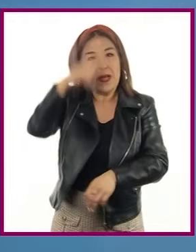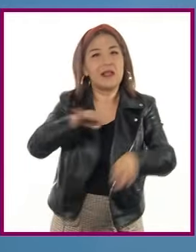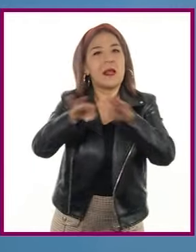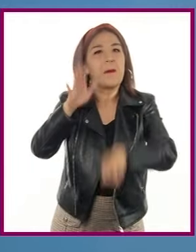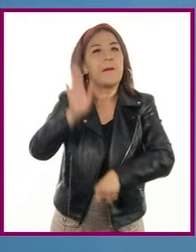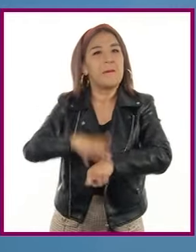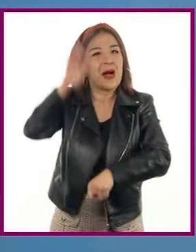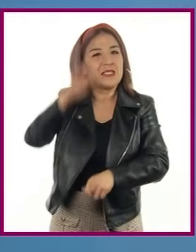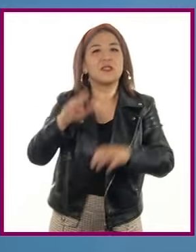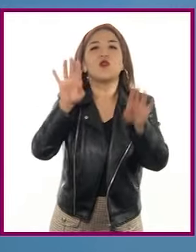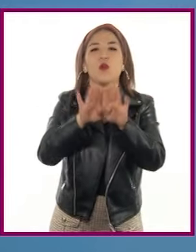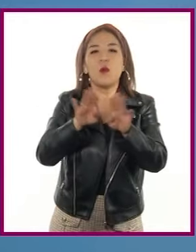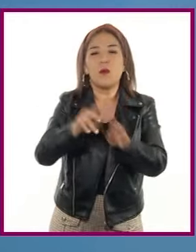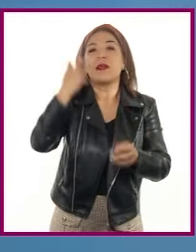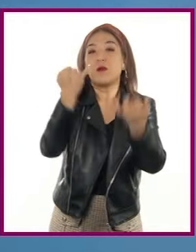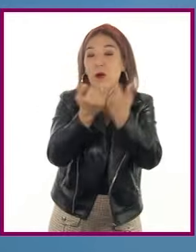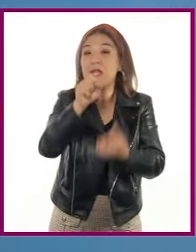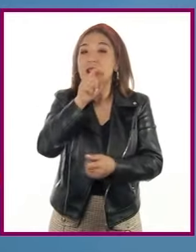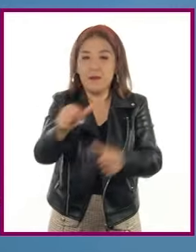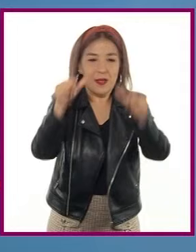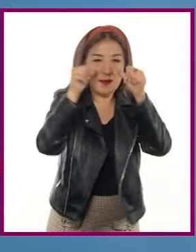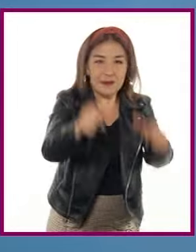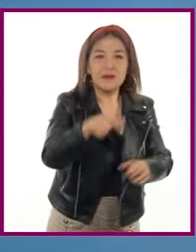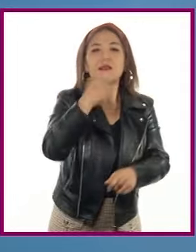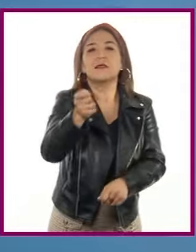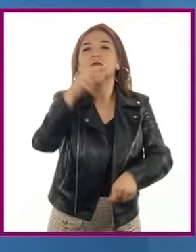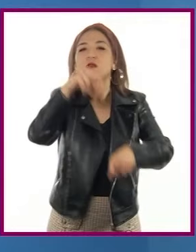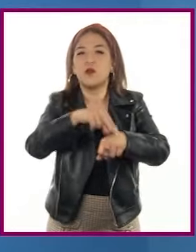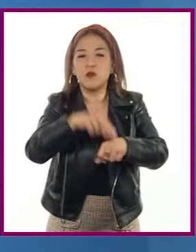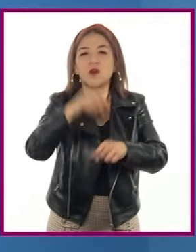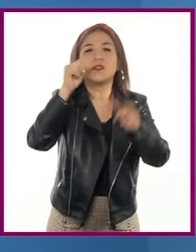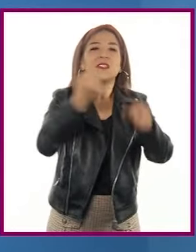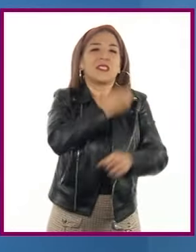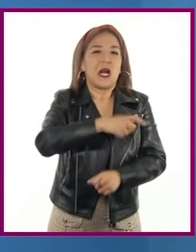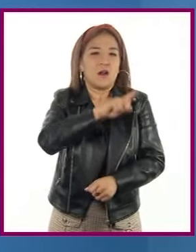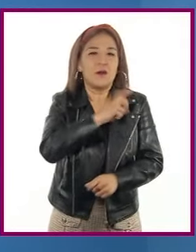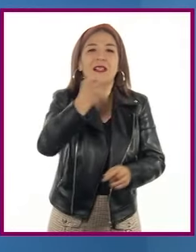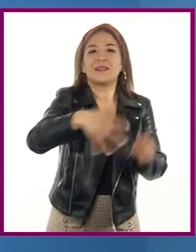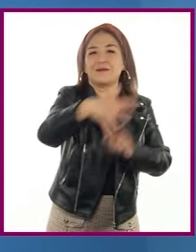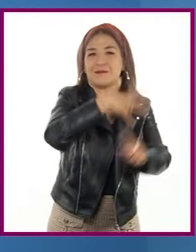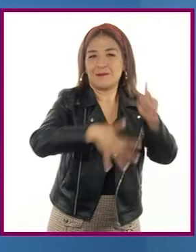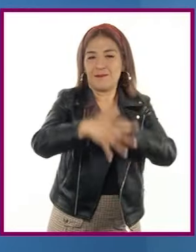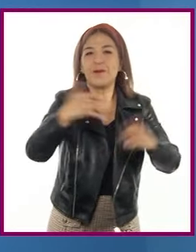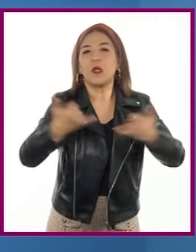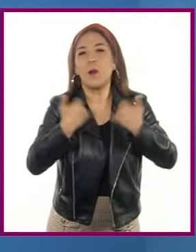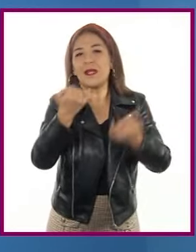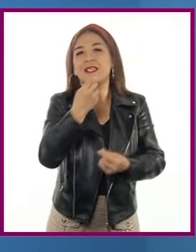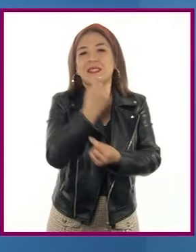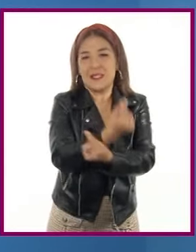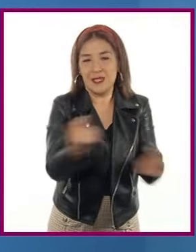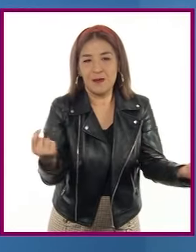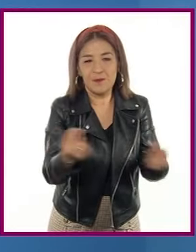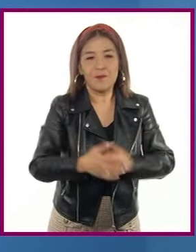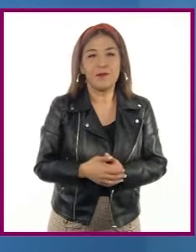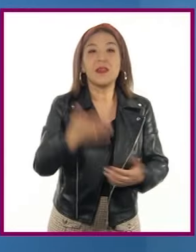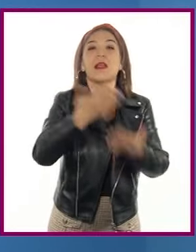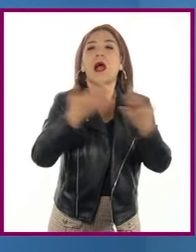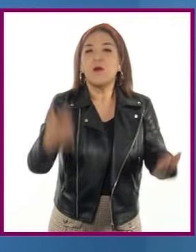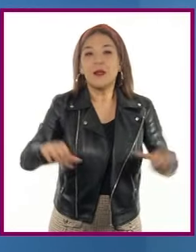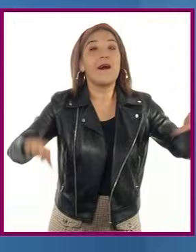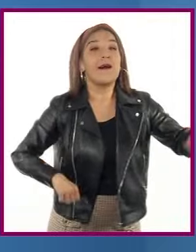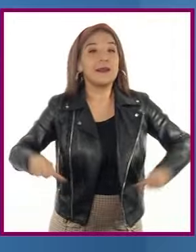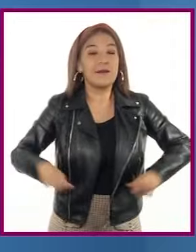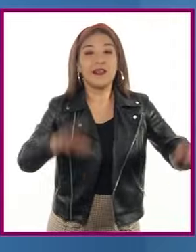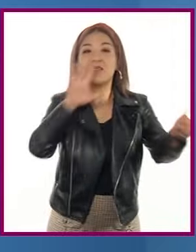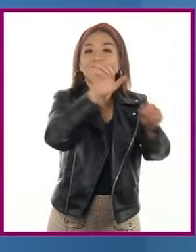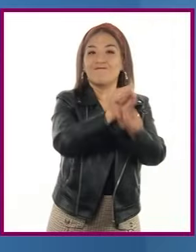ofrecer atención médica a este sector de la población. Por último, hablemos un poco de los retos económicos a los que